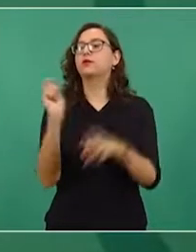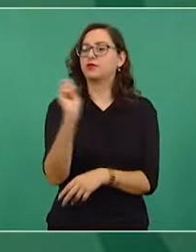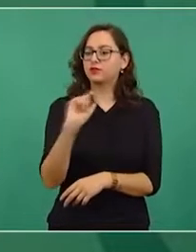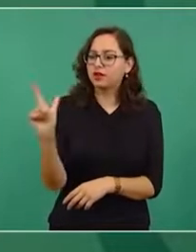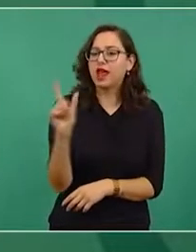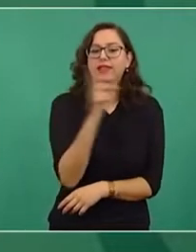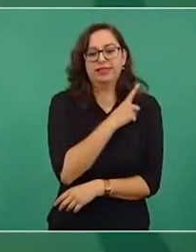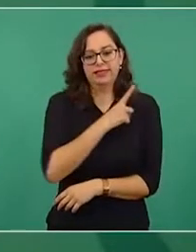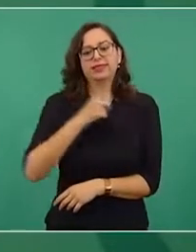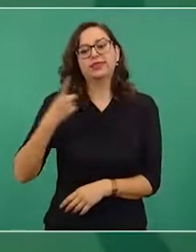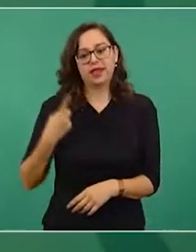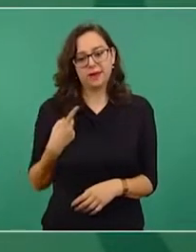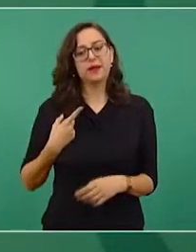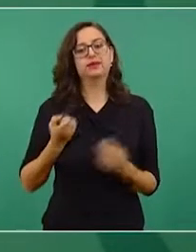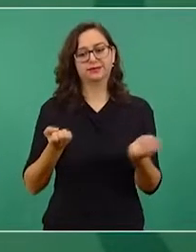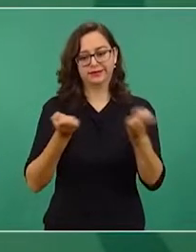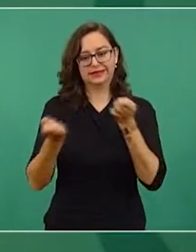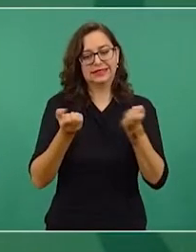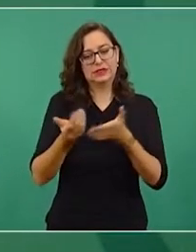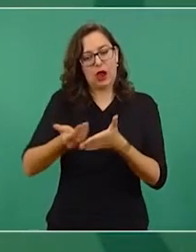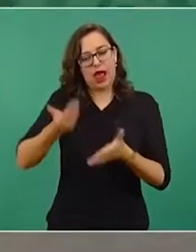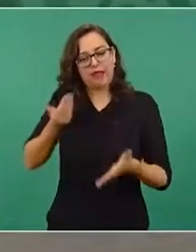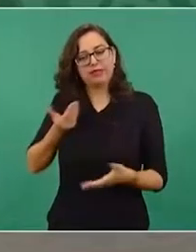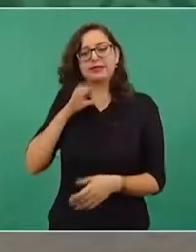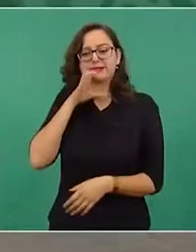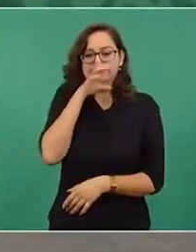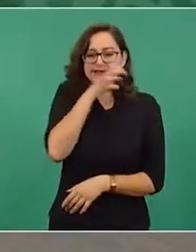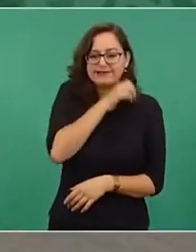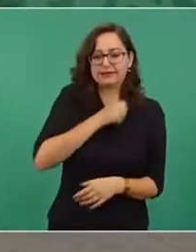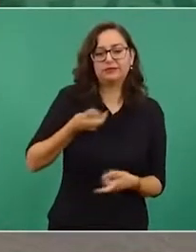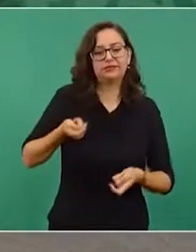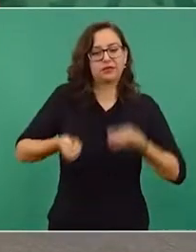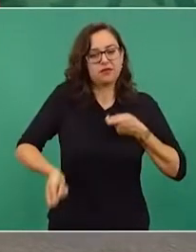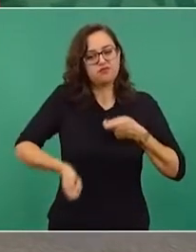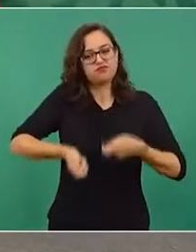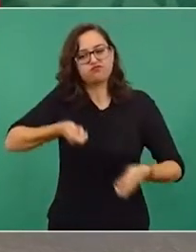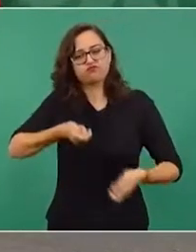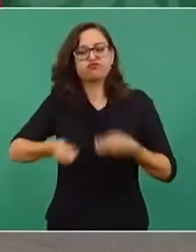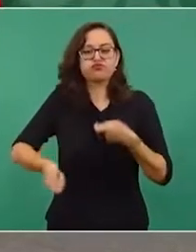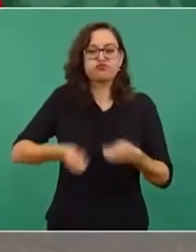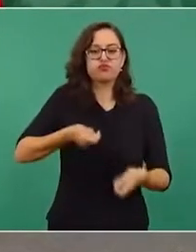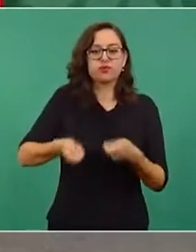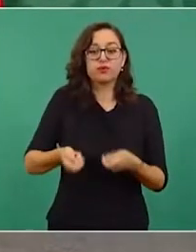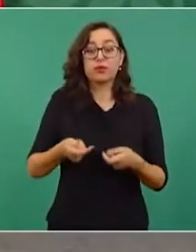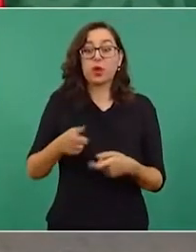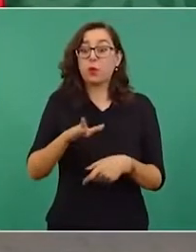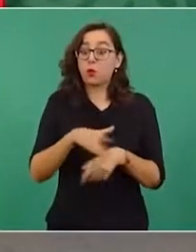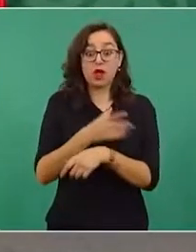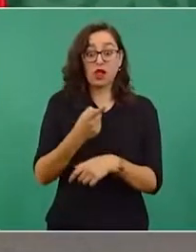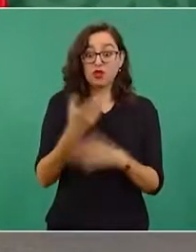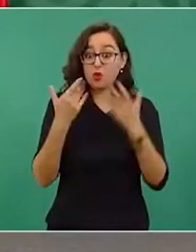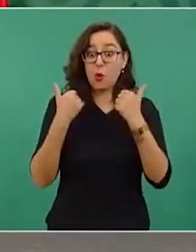porque si no, entra uno en acción